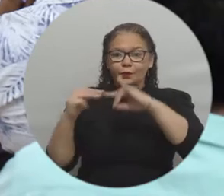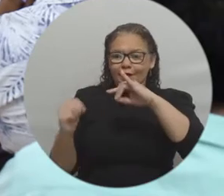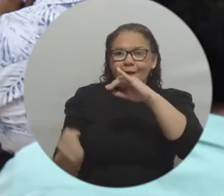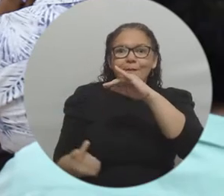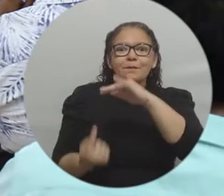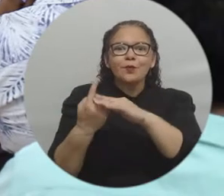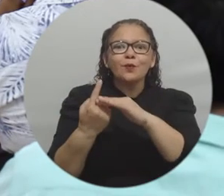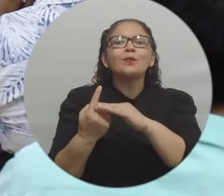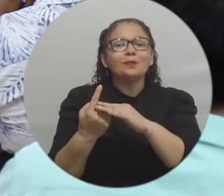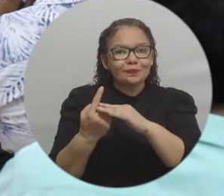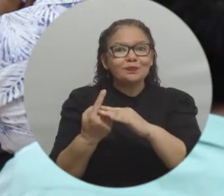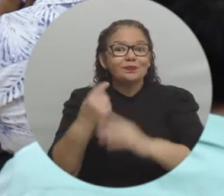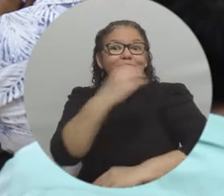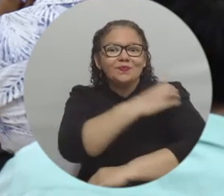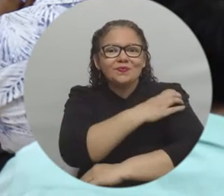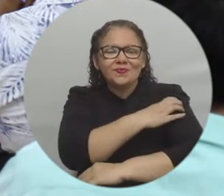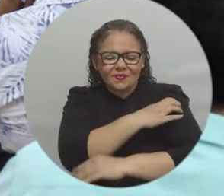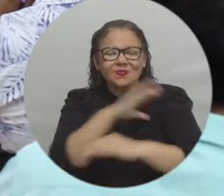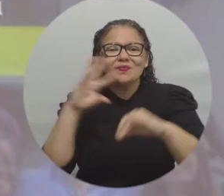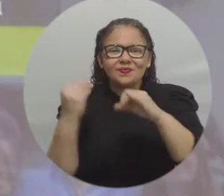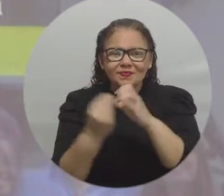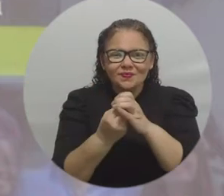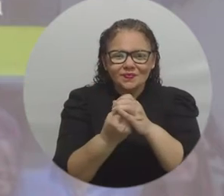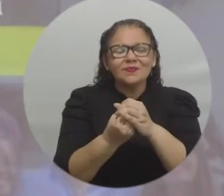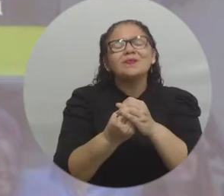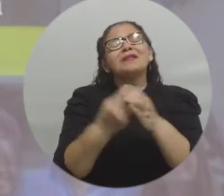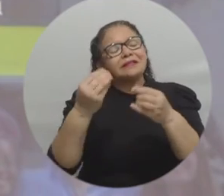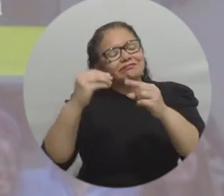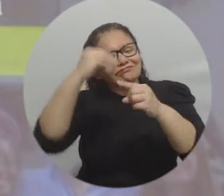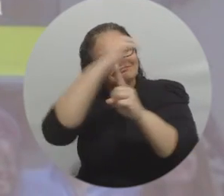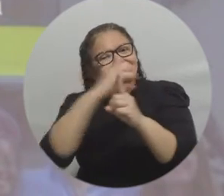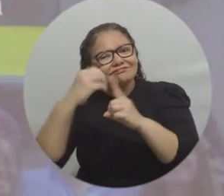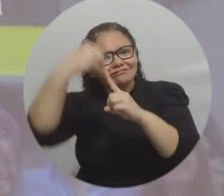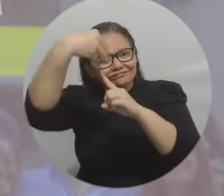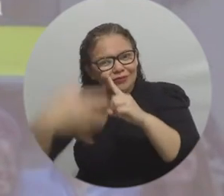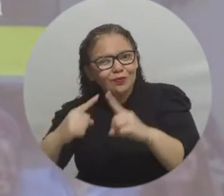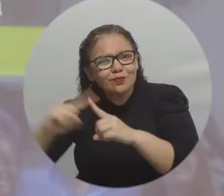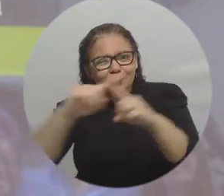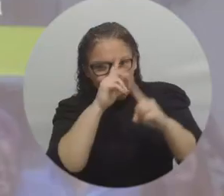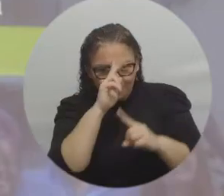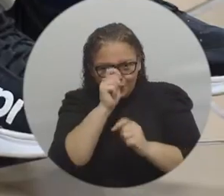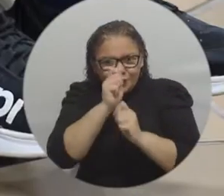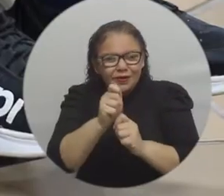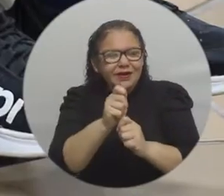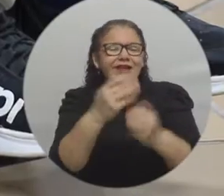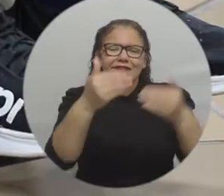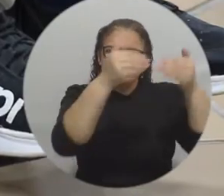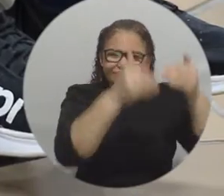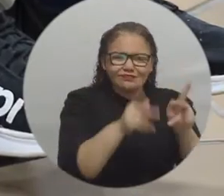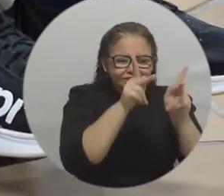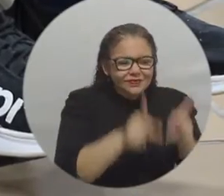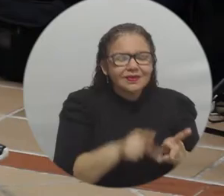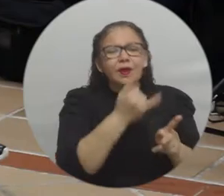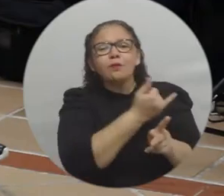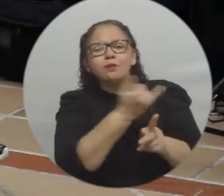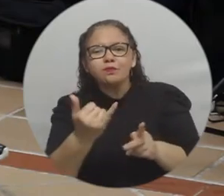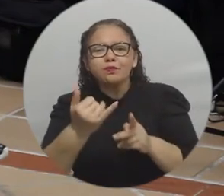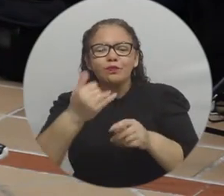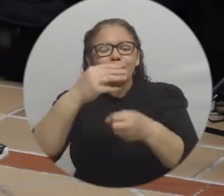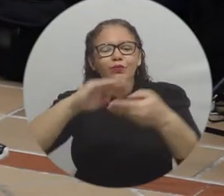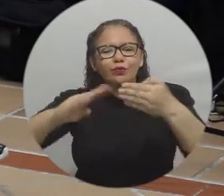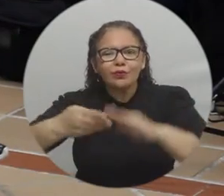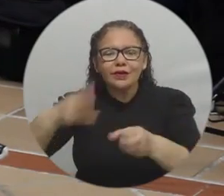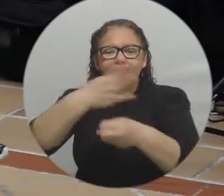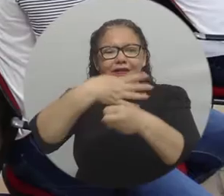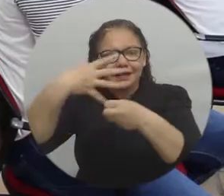En la Universidad del Magdalena ya es una realidad el Comité de Inclusión e Interculturalidad, una instancia donde se velará por los derechos de las personas